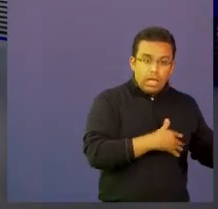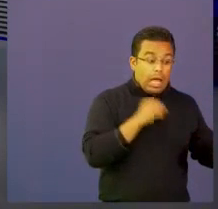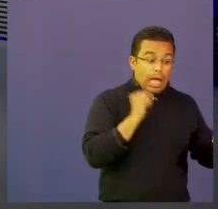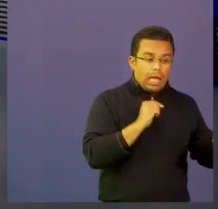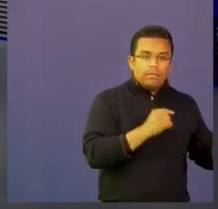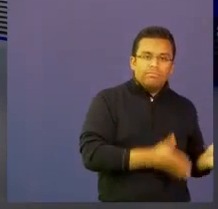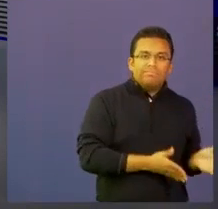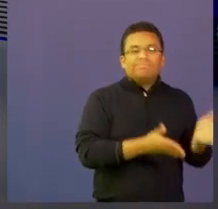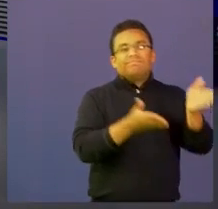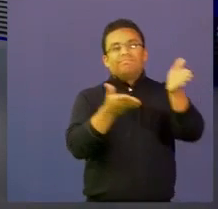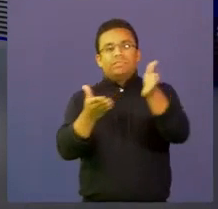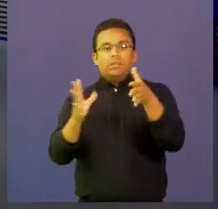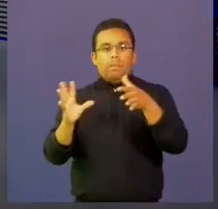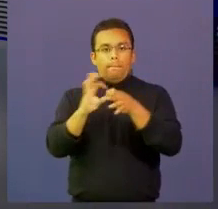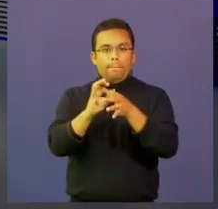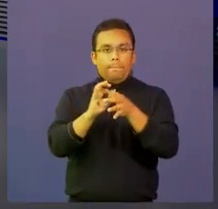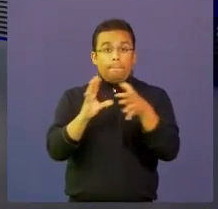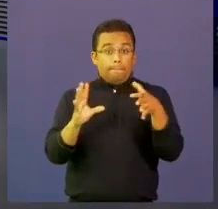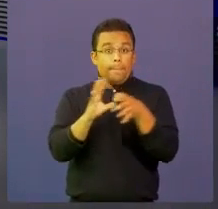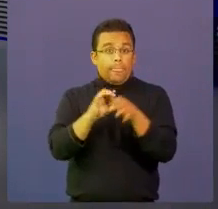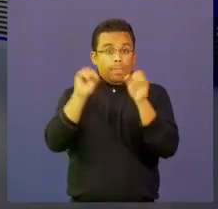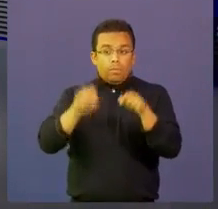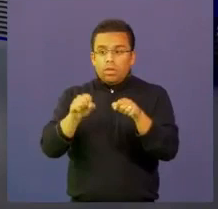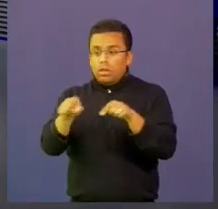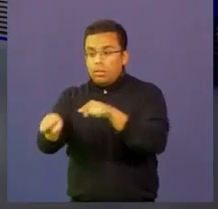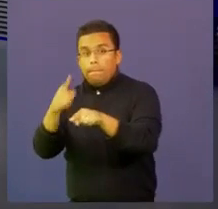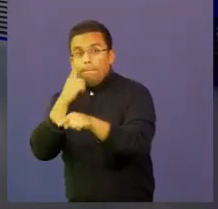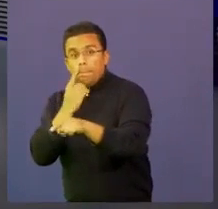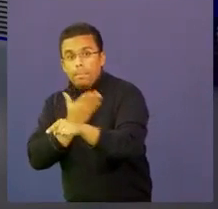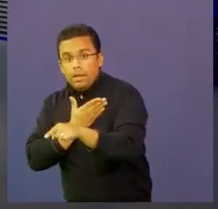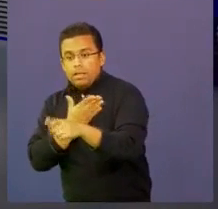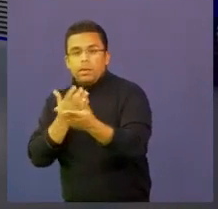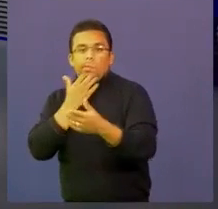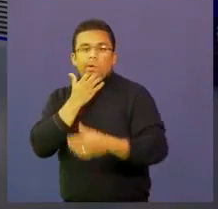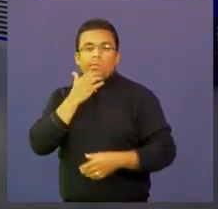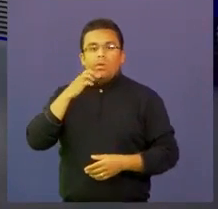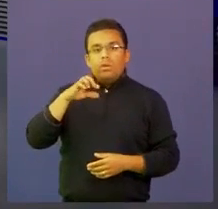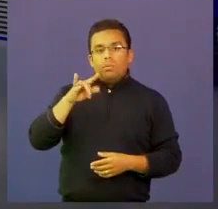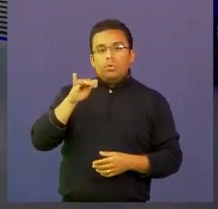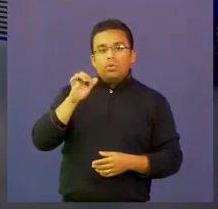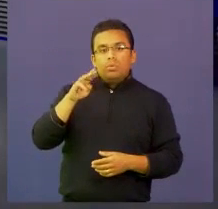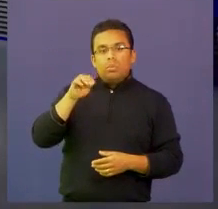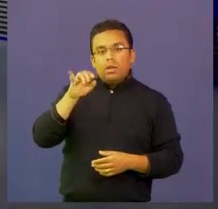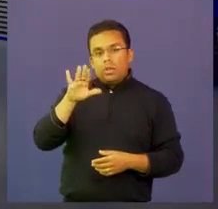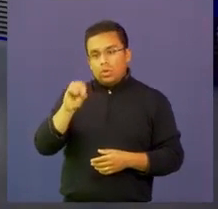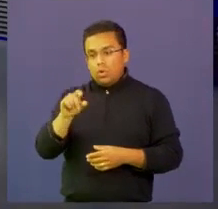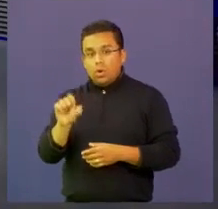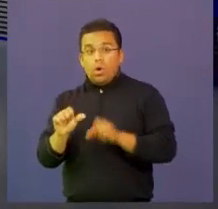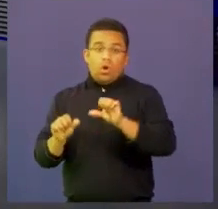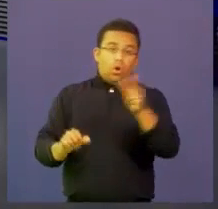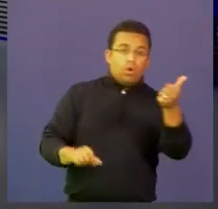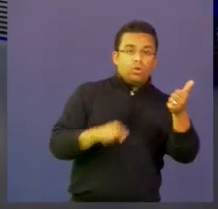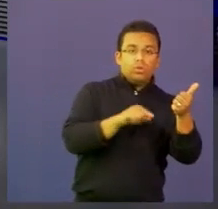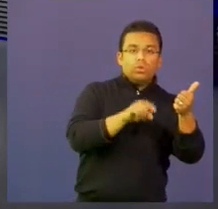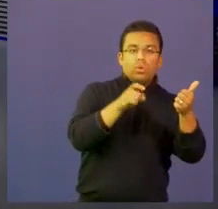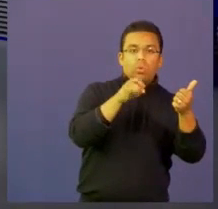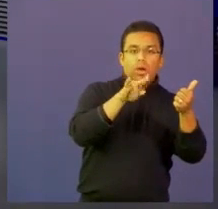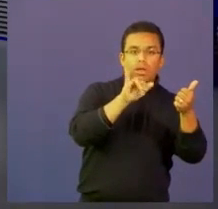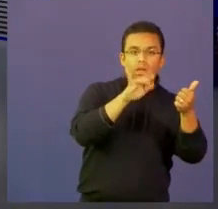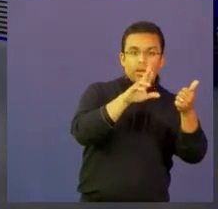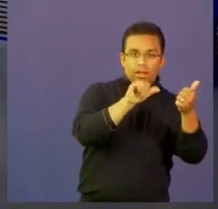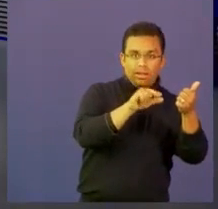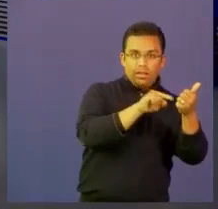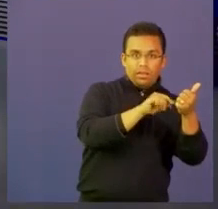logre enlazarlos, que logre poner a dialogar a unos padres del Putumayo con otros padres de la Guajira que investigan sobre plantas